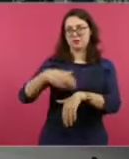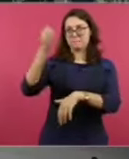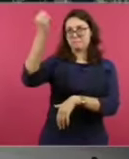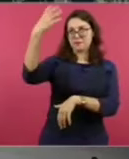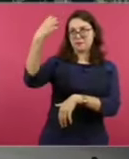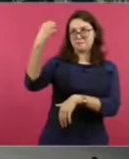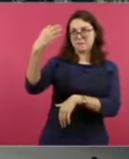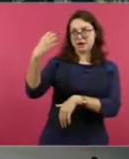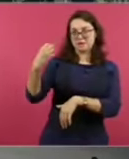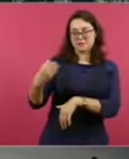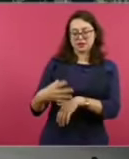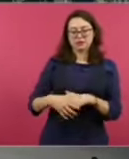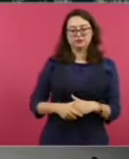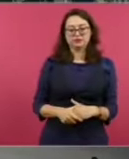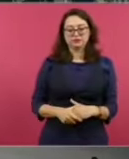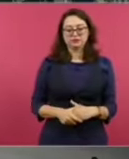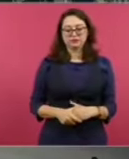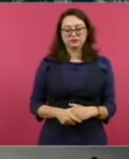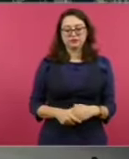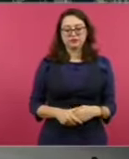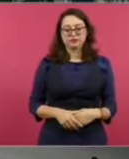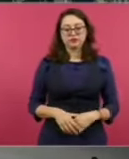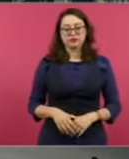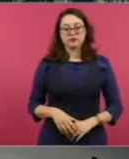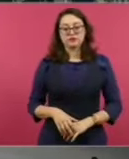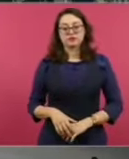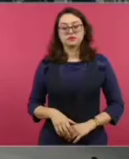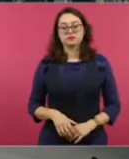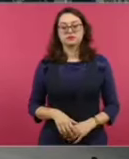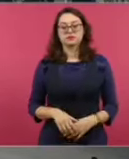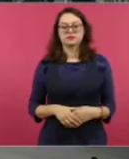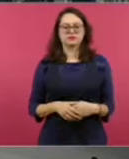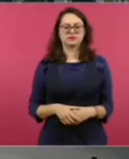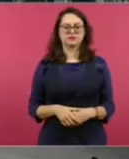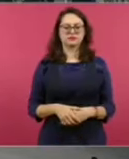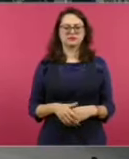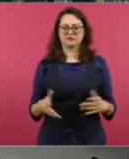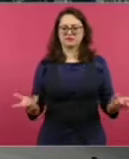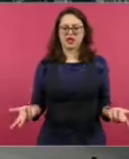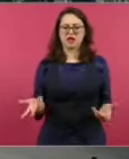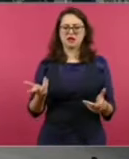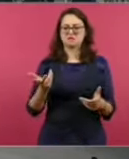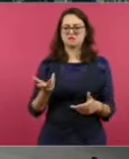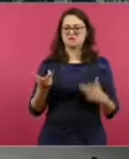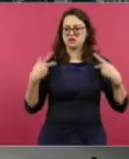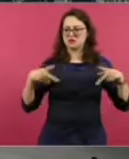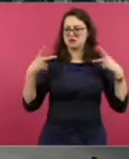se podría transitar